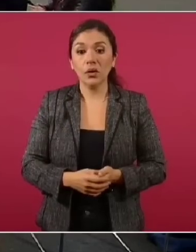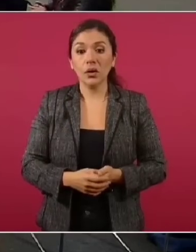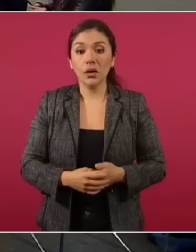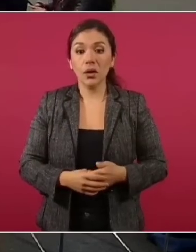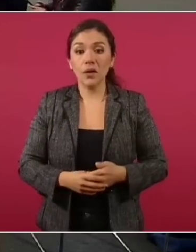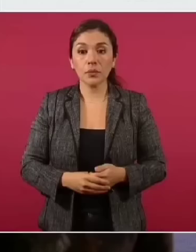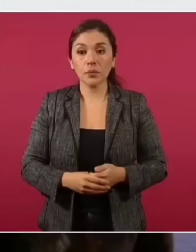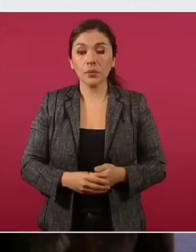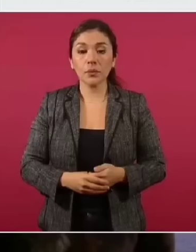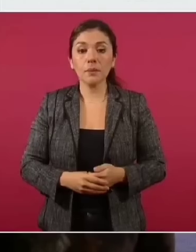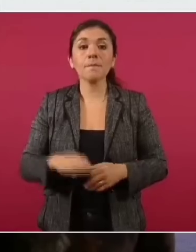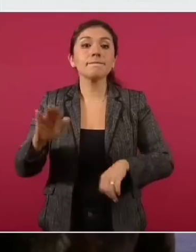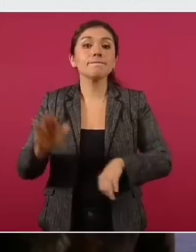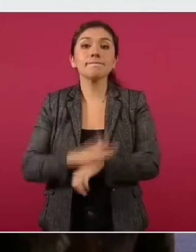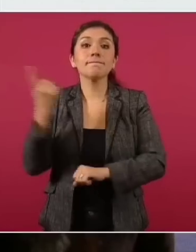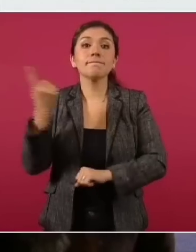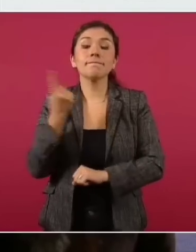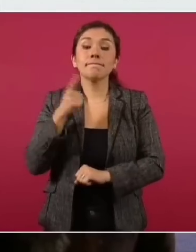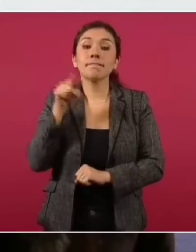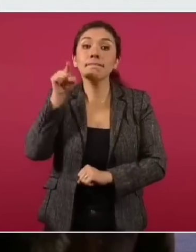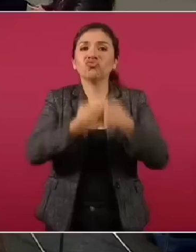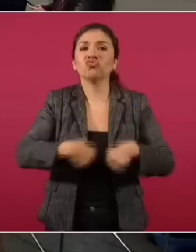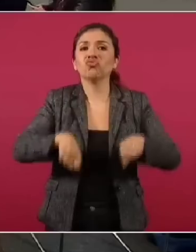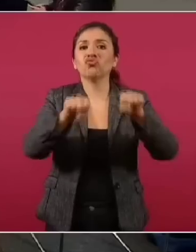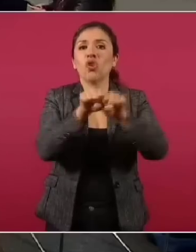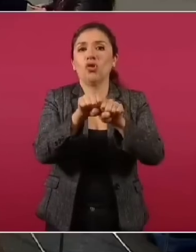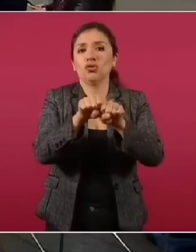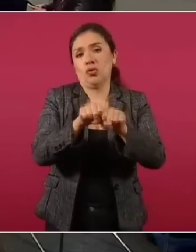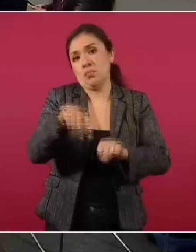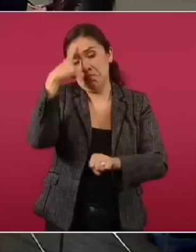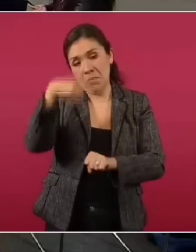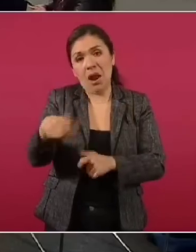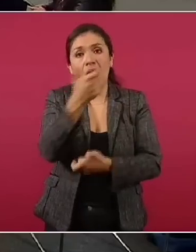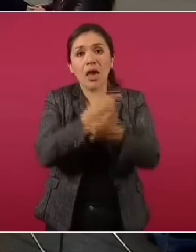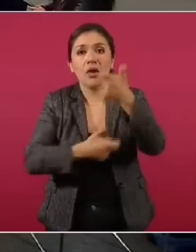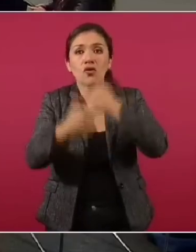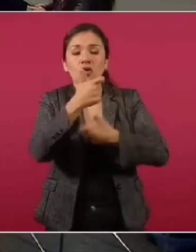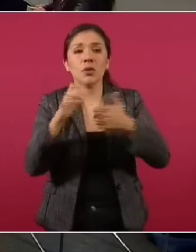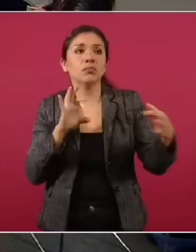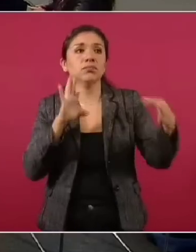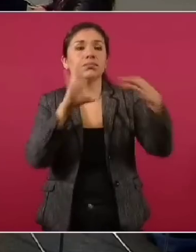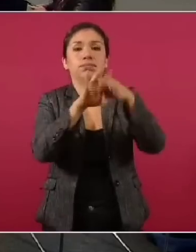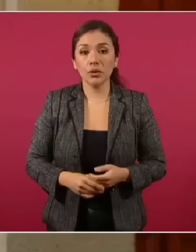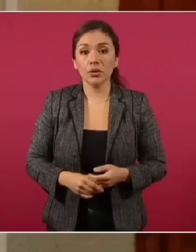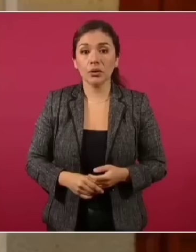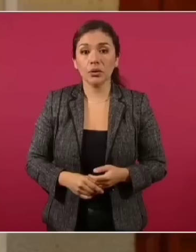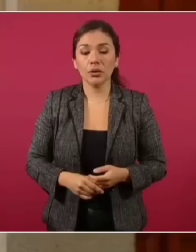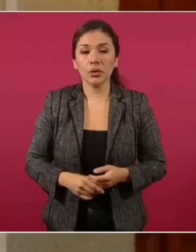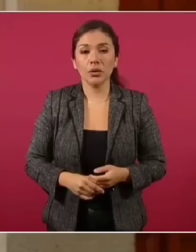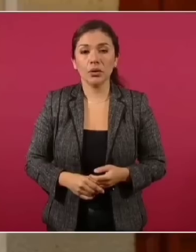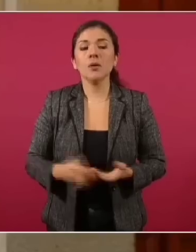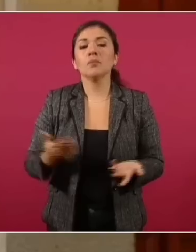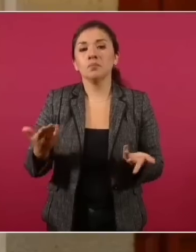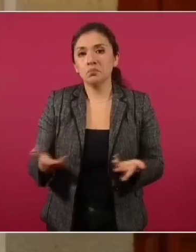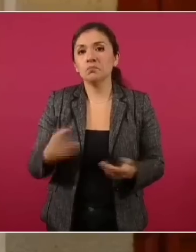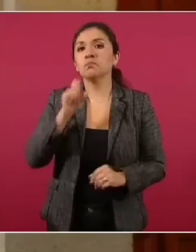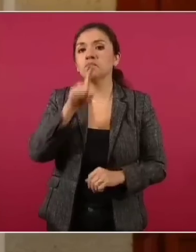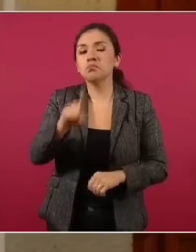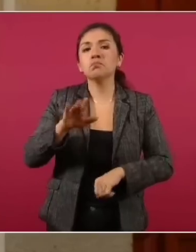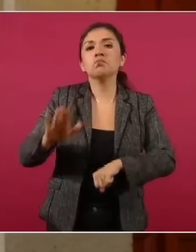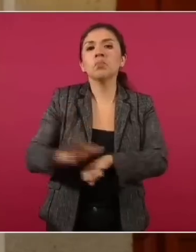somos el primer socio económico comercial de Estados Unidos. Se debe a que se